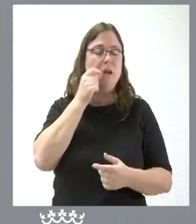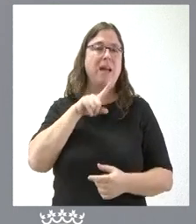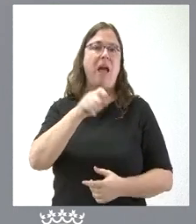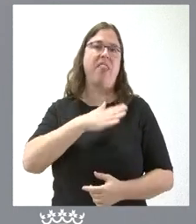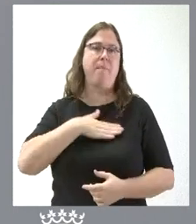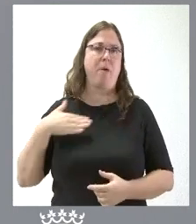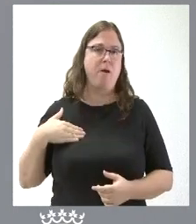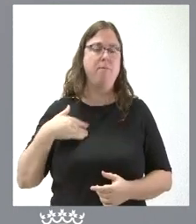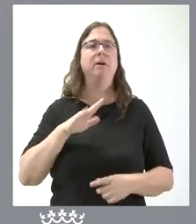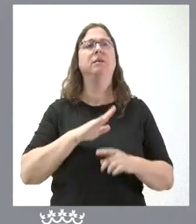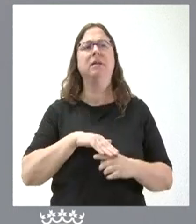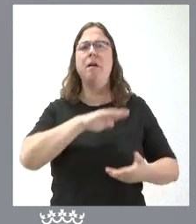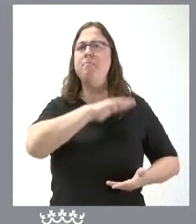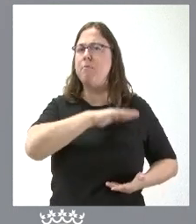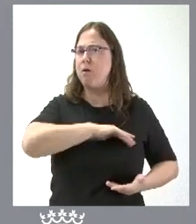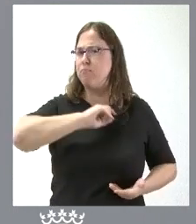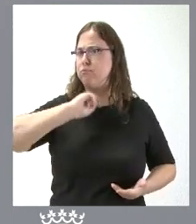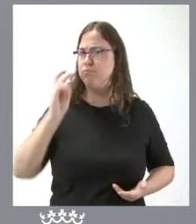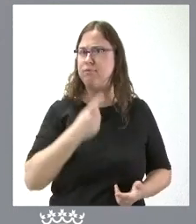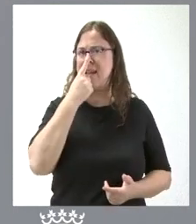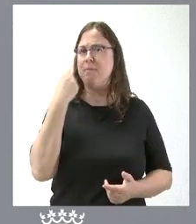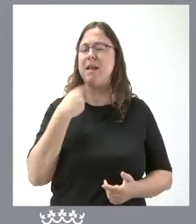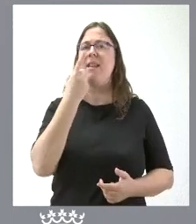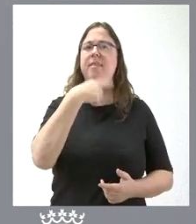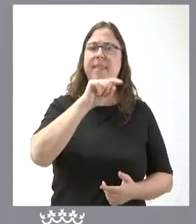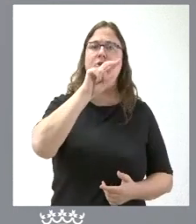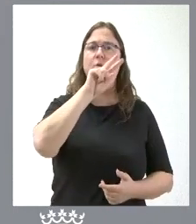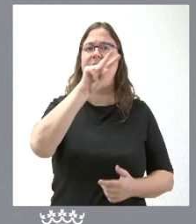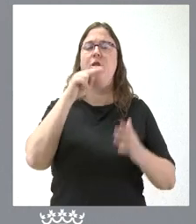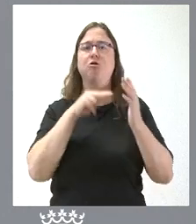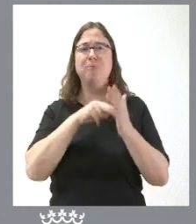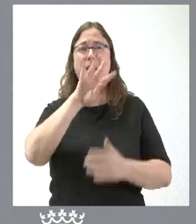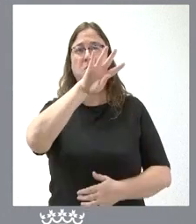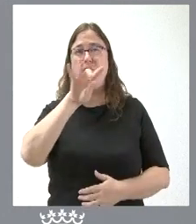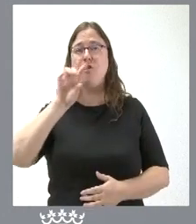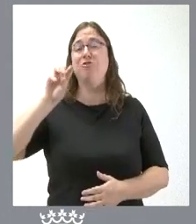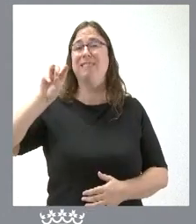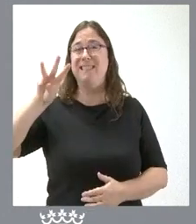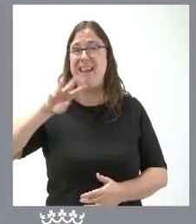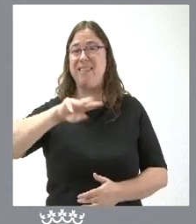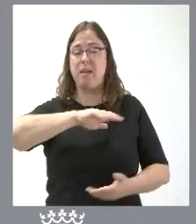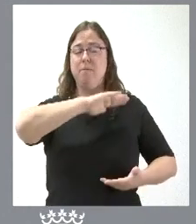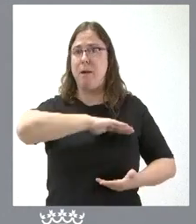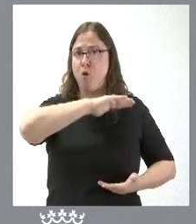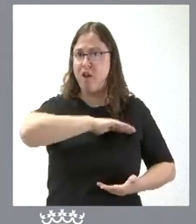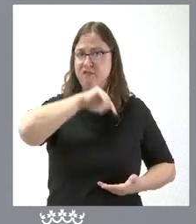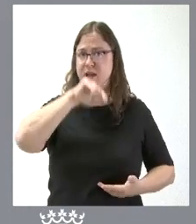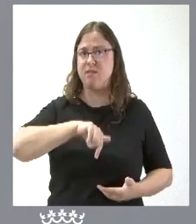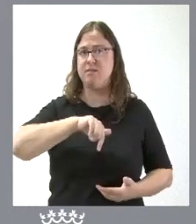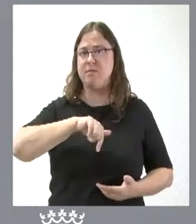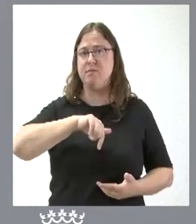importante de mamografías que hicimos el año pasado fueron 122.413 las que se realizaron en nuestra